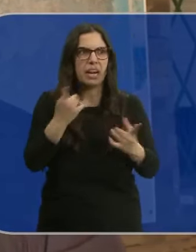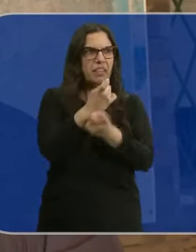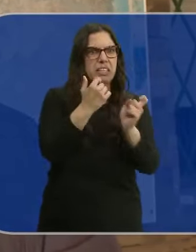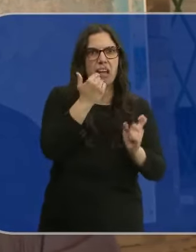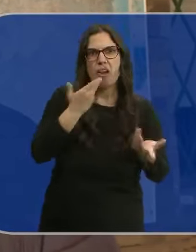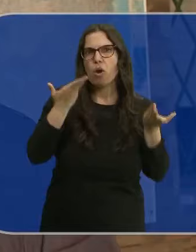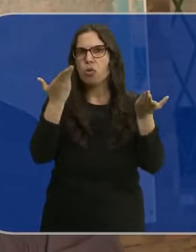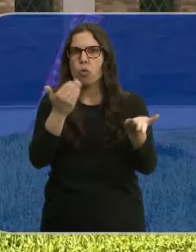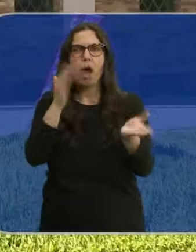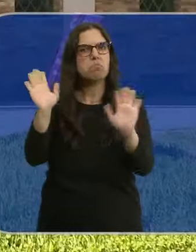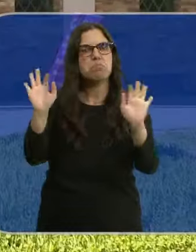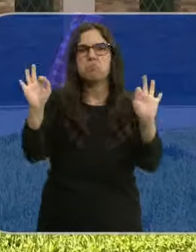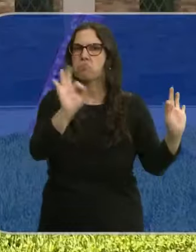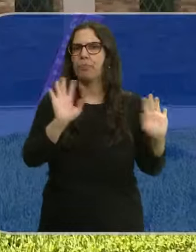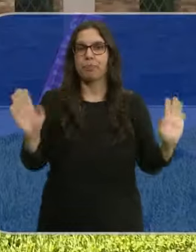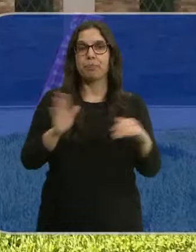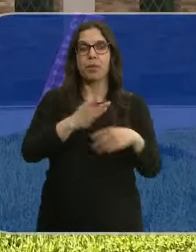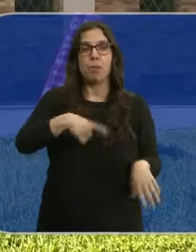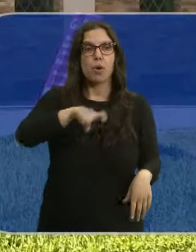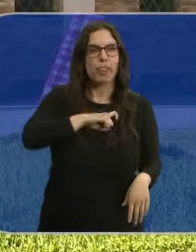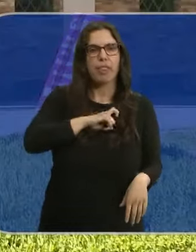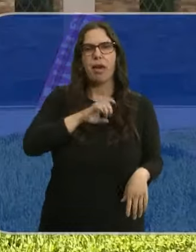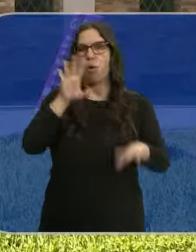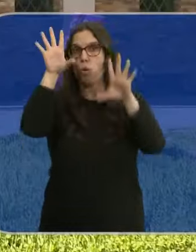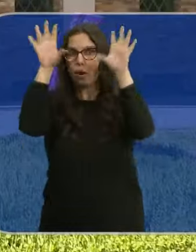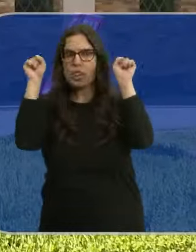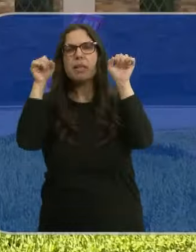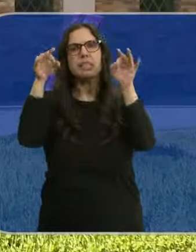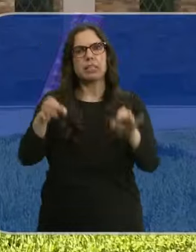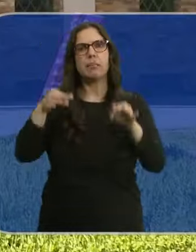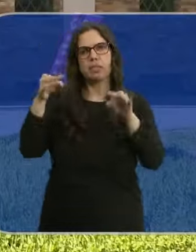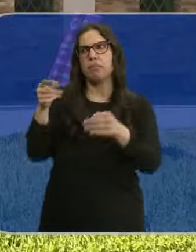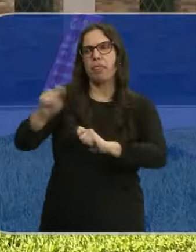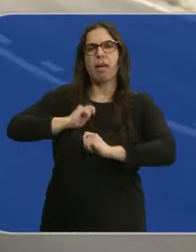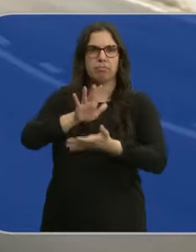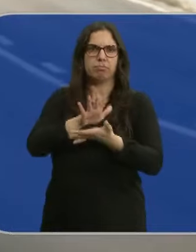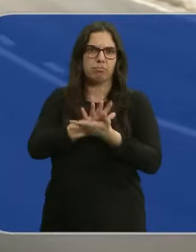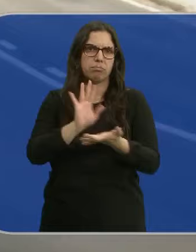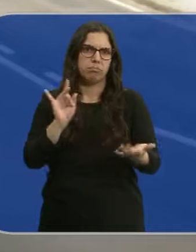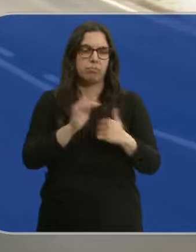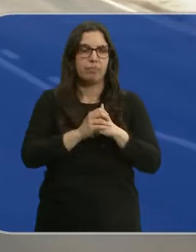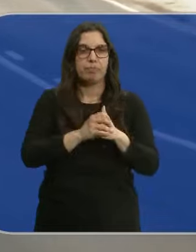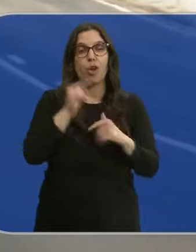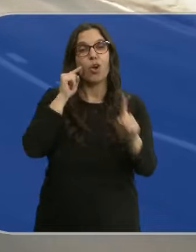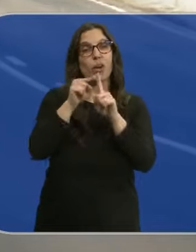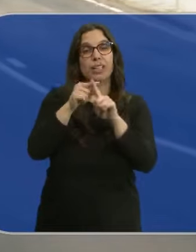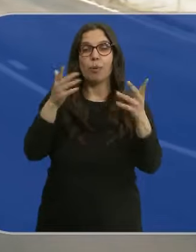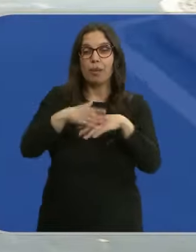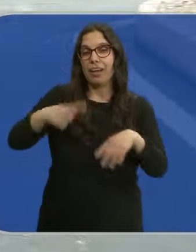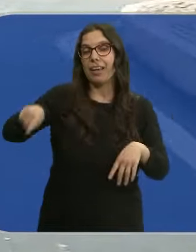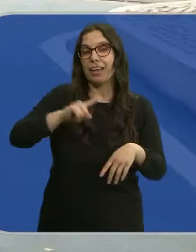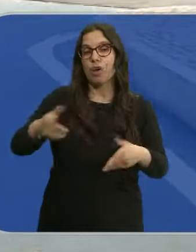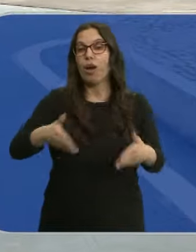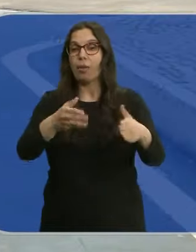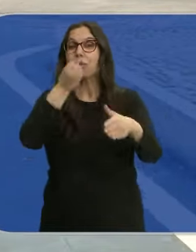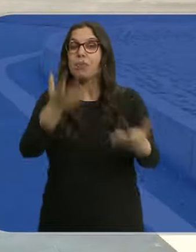necesitáis ayuda, no. Una policía o una Guardia Civil le da siempre mucha tranquilidad. Todo sea por cumplir aquello de